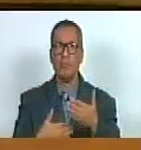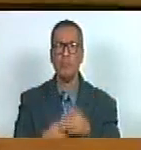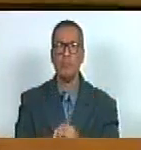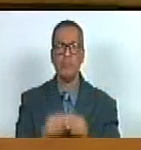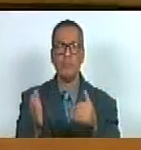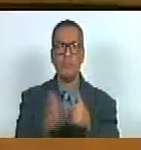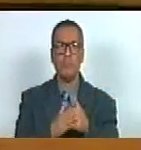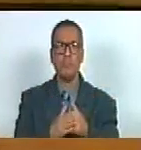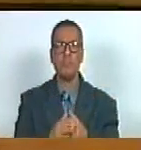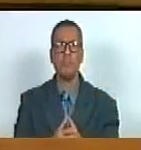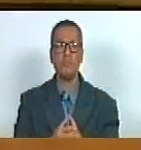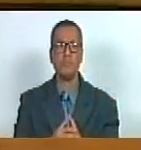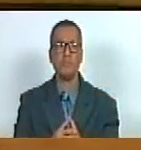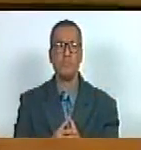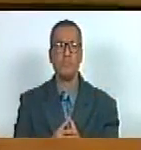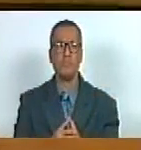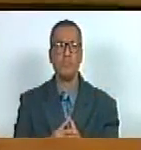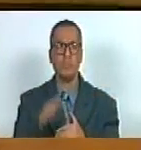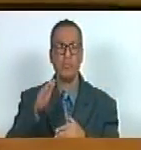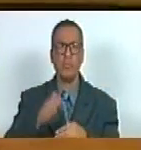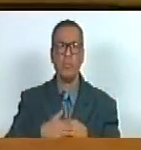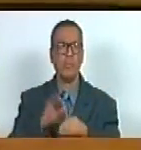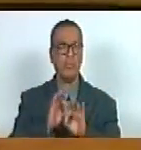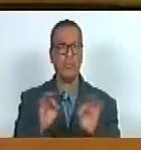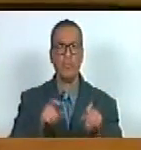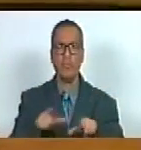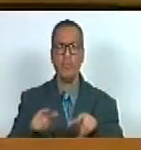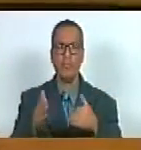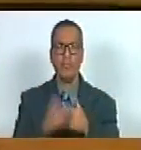se va a cerrar se cierra